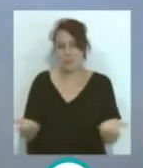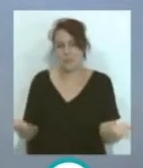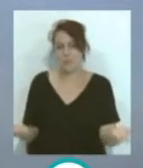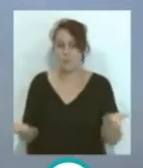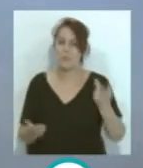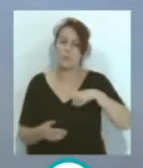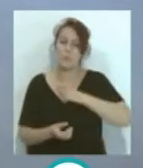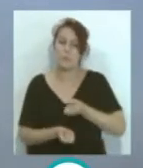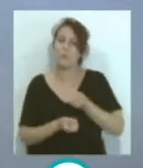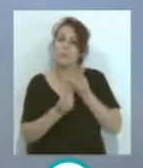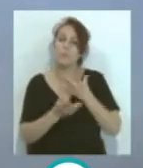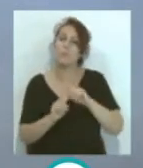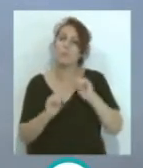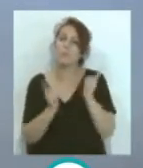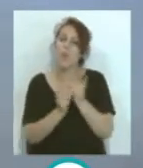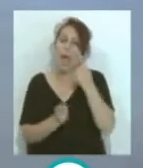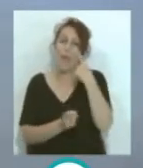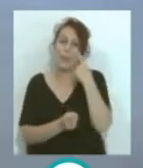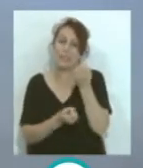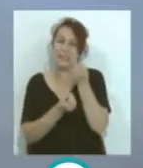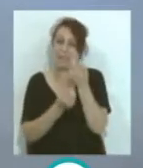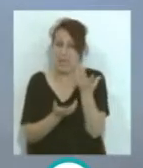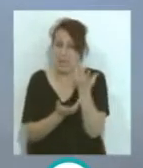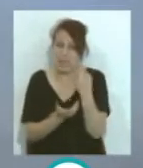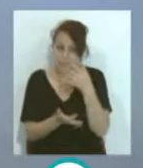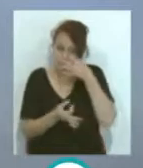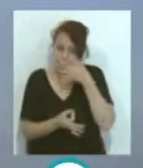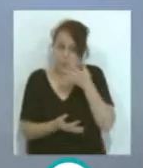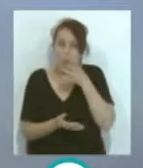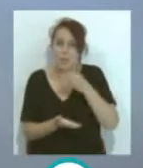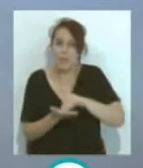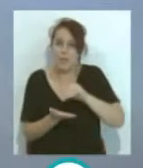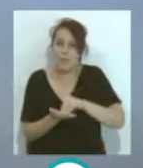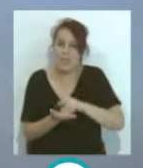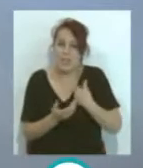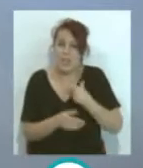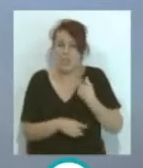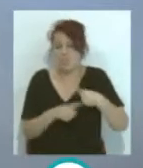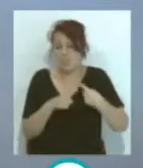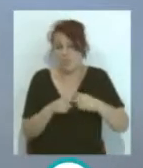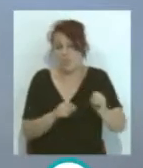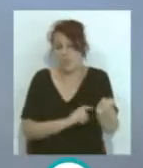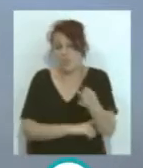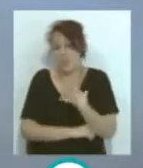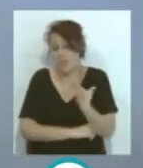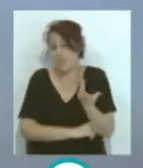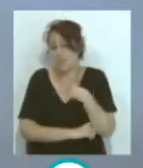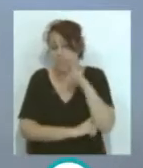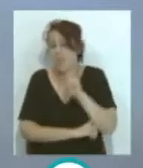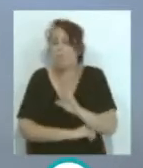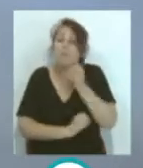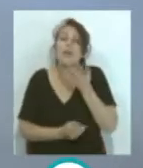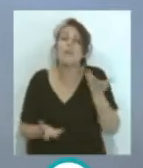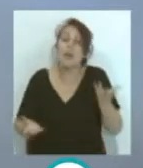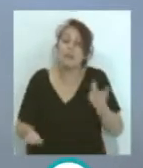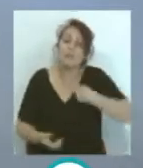...eh... ...le vamos a contar un poco... ...cómo está todo... ...eh... ...in situ... ...porque muchas veces nos guiamos... ...por lo que nos mandan... ...y claro... ...eh... ...está muy bien pero...